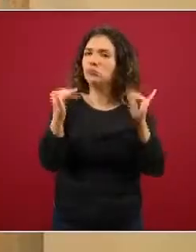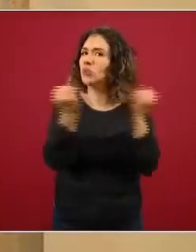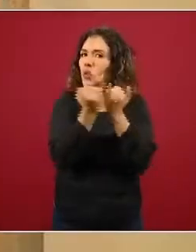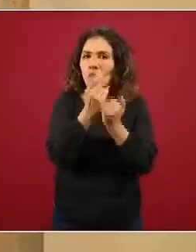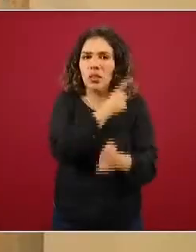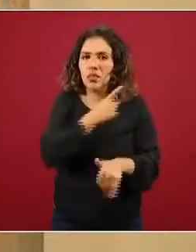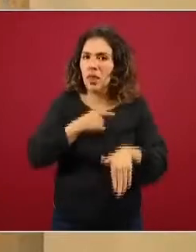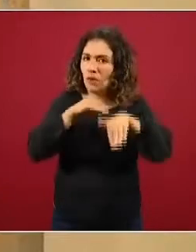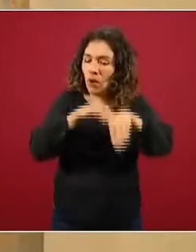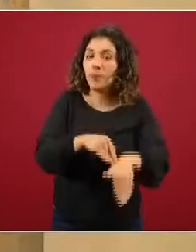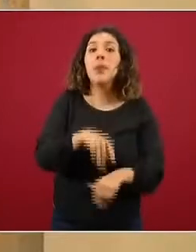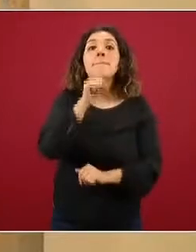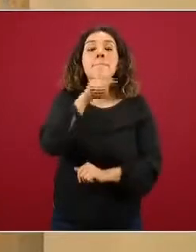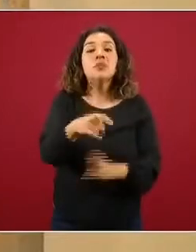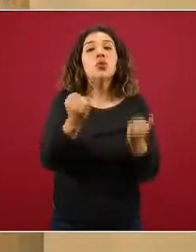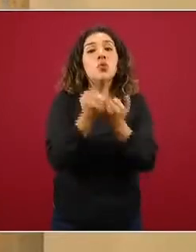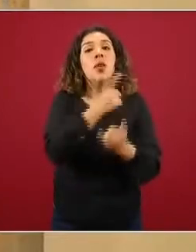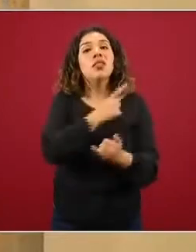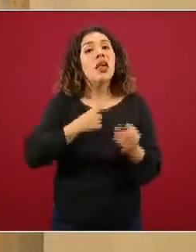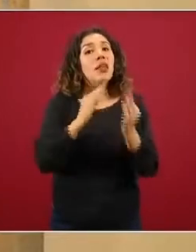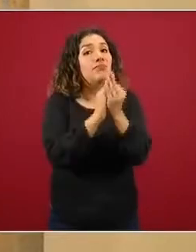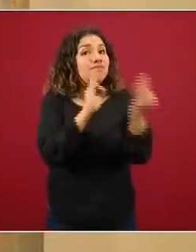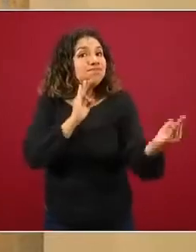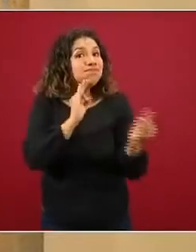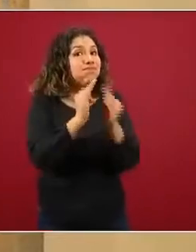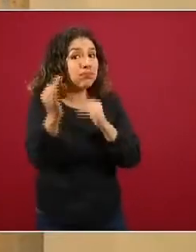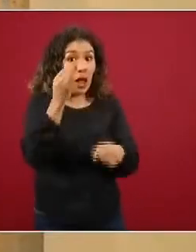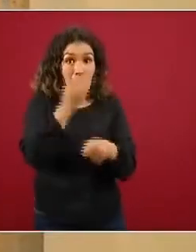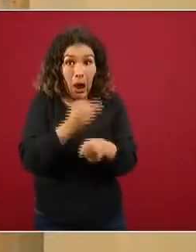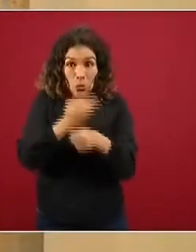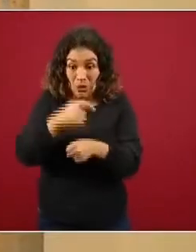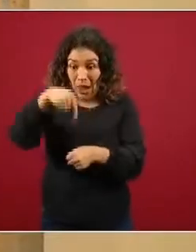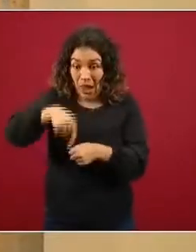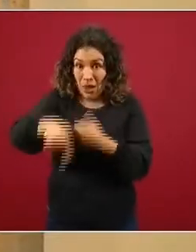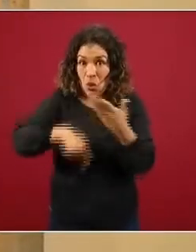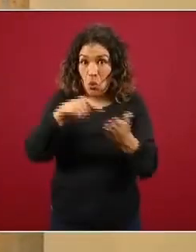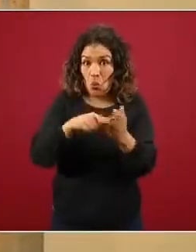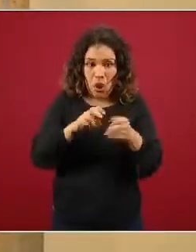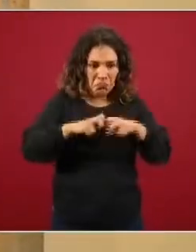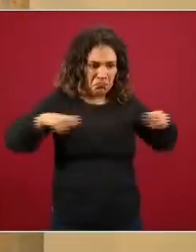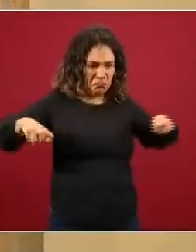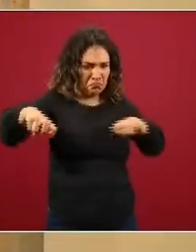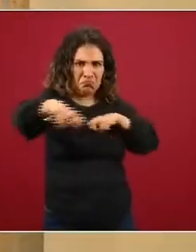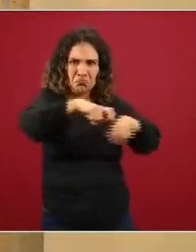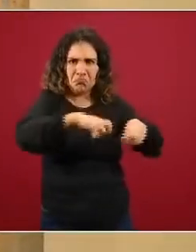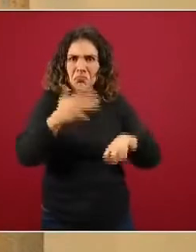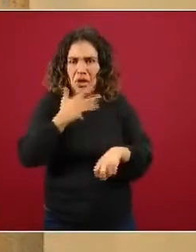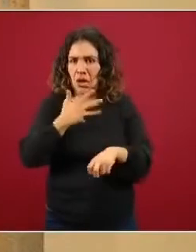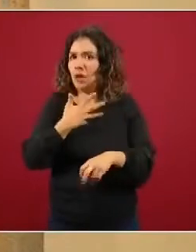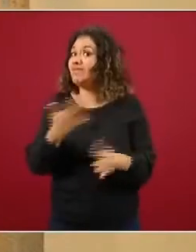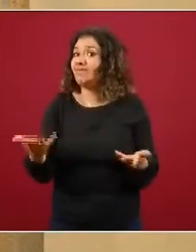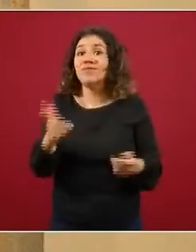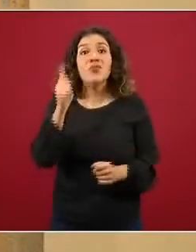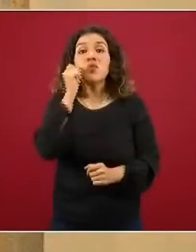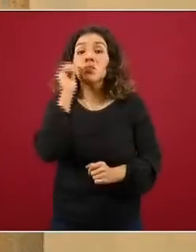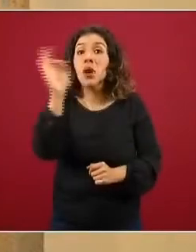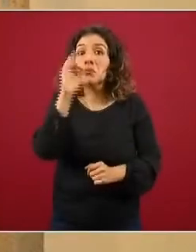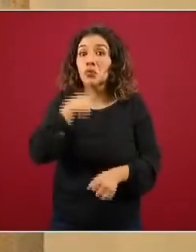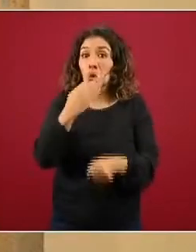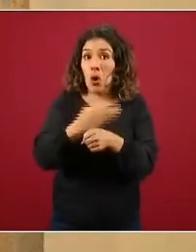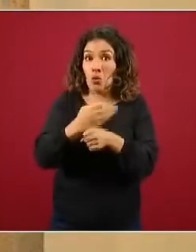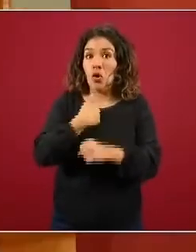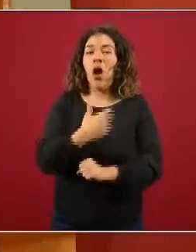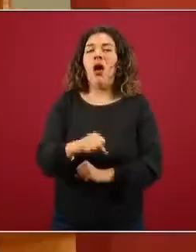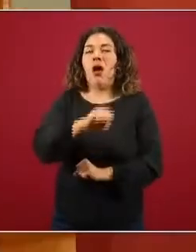Lo mismo, mantener la sana distancia, ahorita y aquí que estamos en sana distancia, de cualquier forma, si yo ahorita